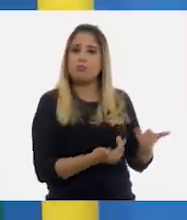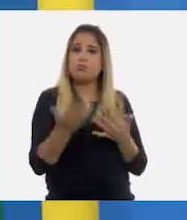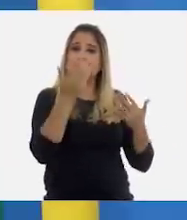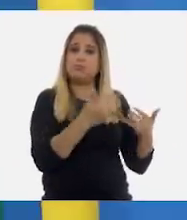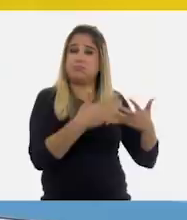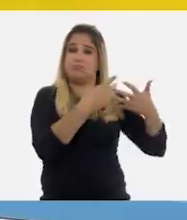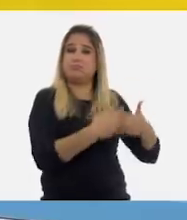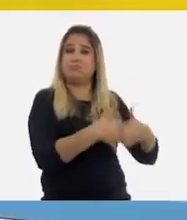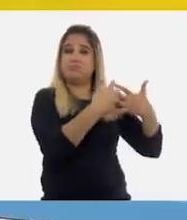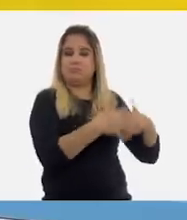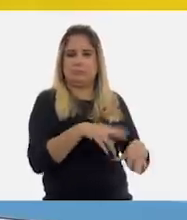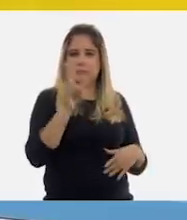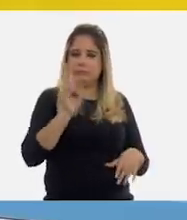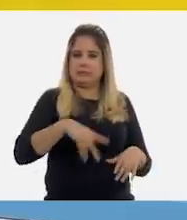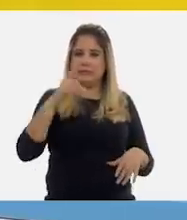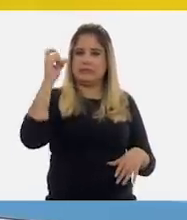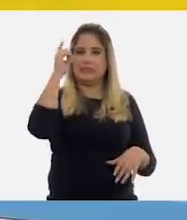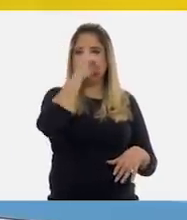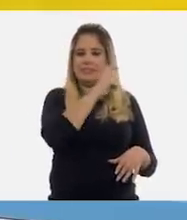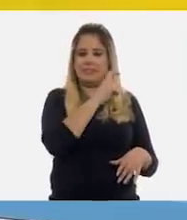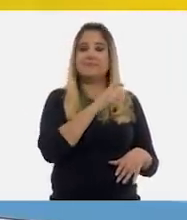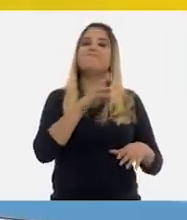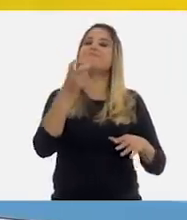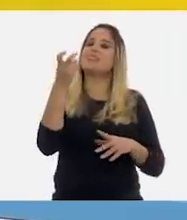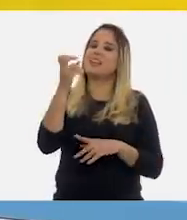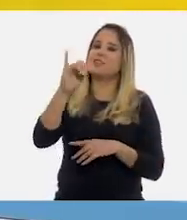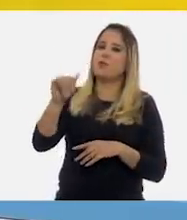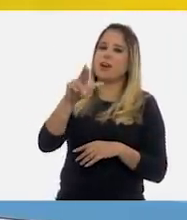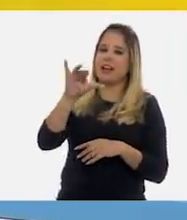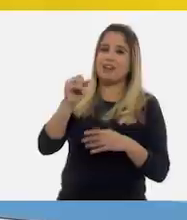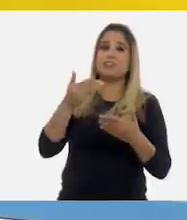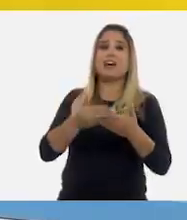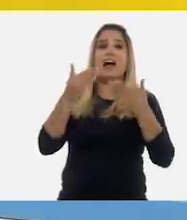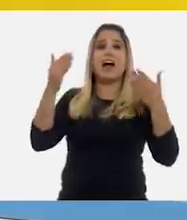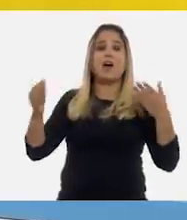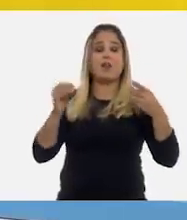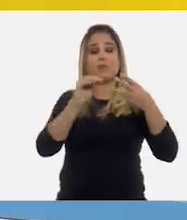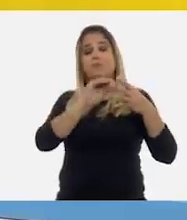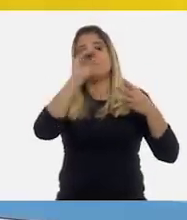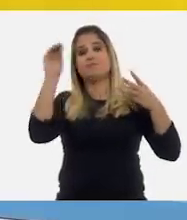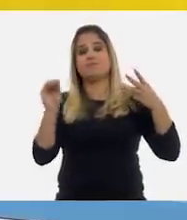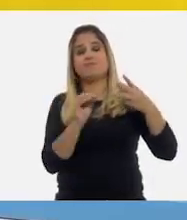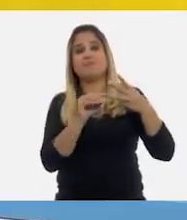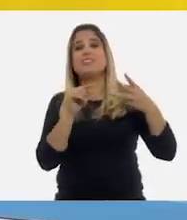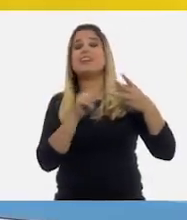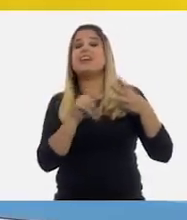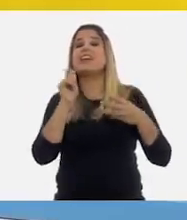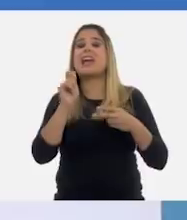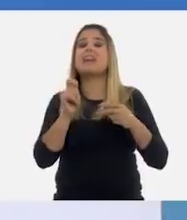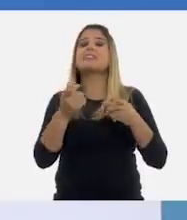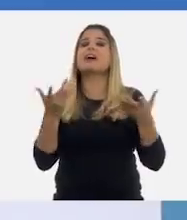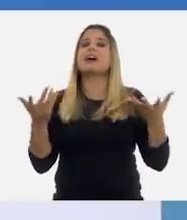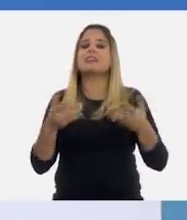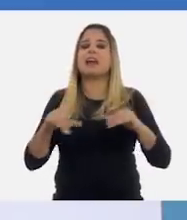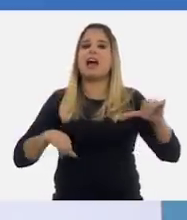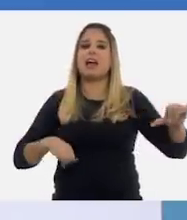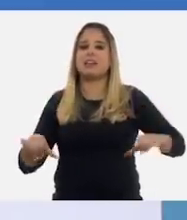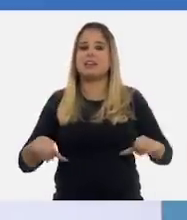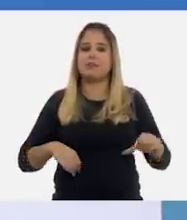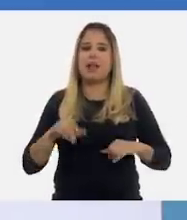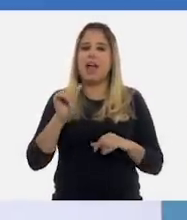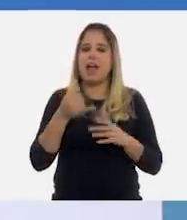maestra. Ay, así es, Juan Carlos. Vayamos entonces ahora al siguiente elemento que interviene en el desarrollo de la actividad